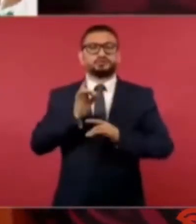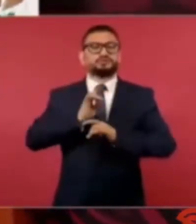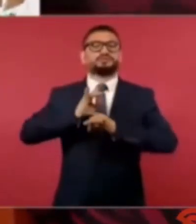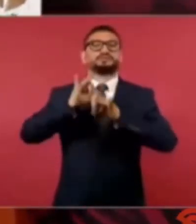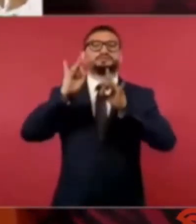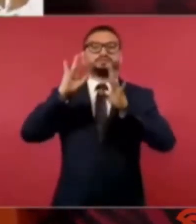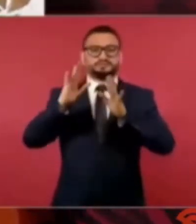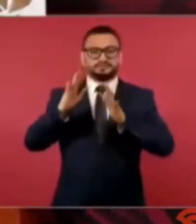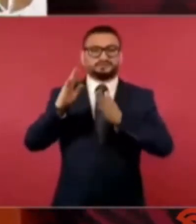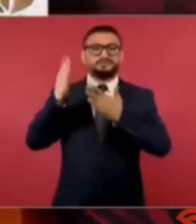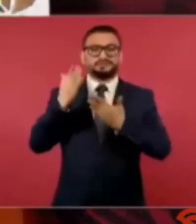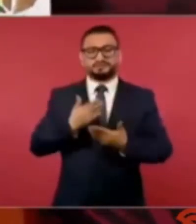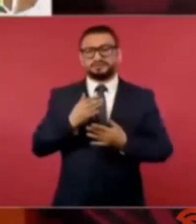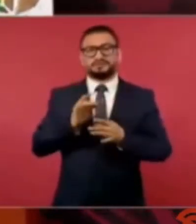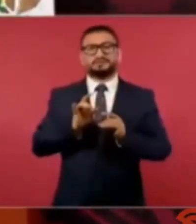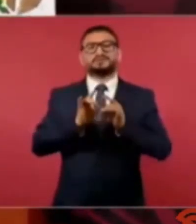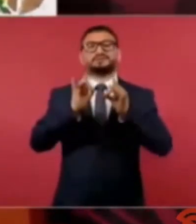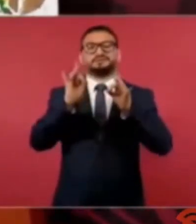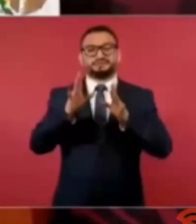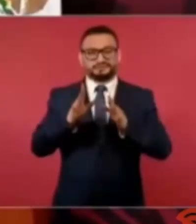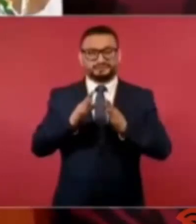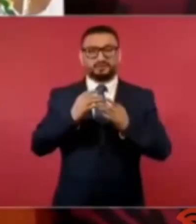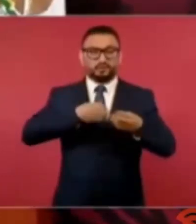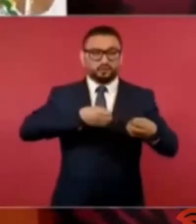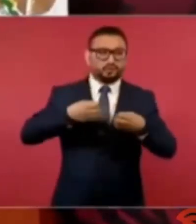cómo son las cosas de las agendas